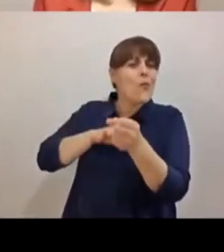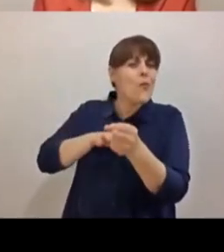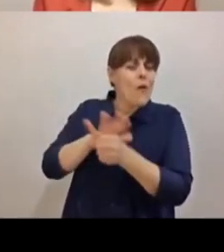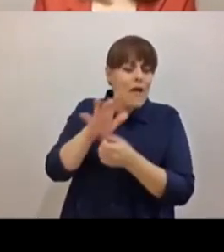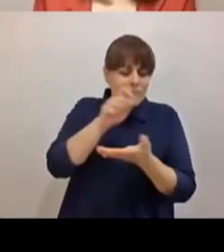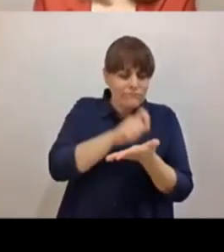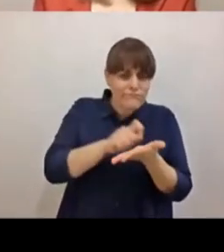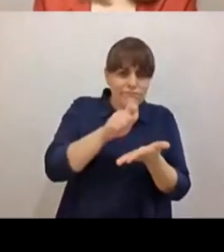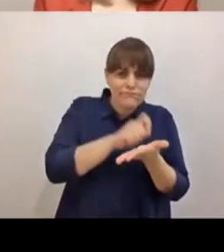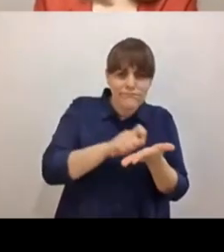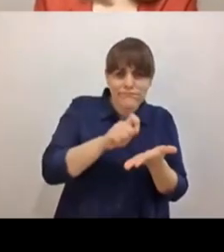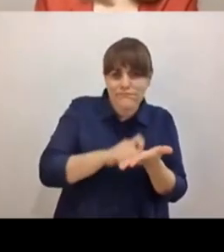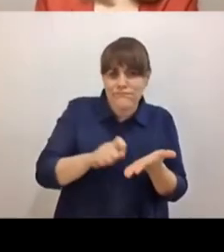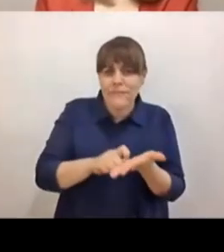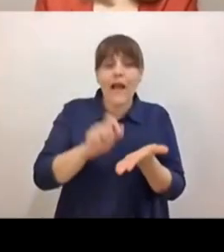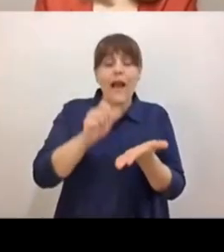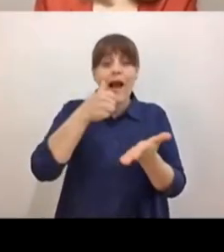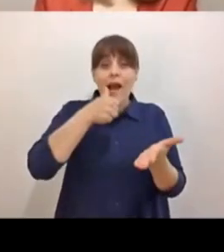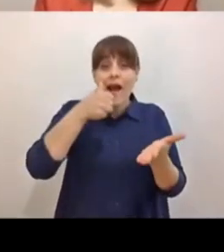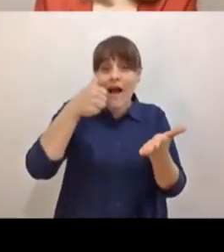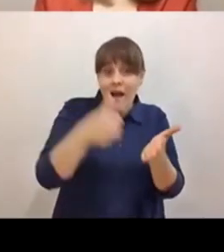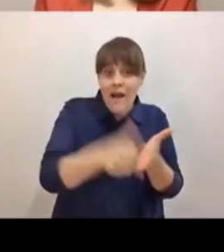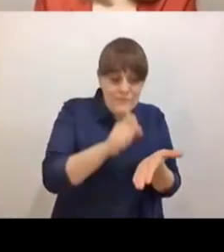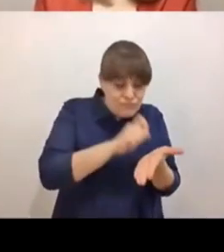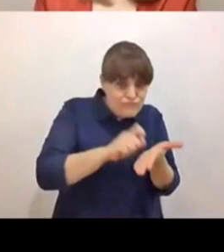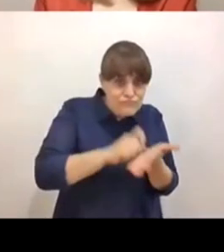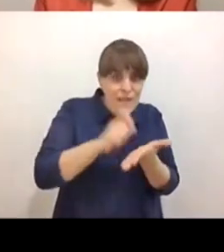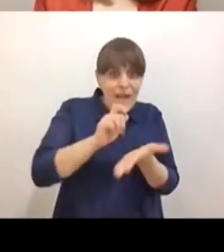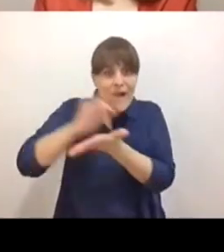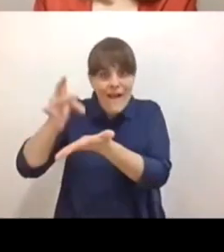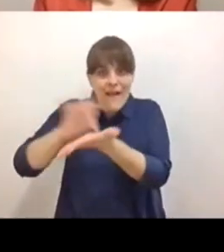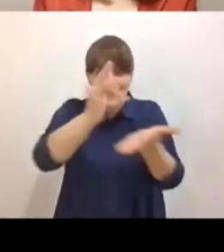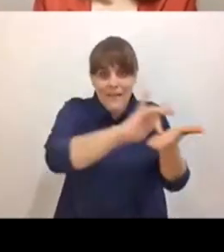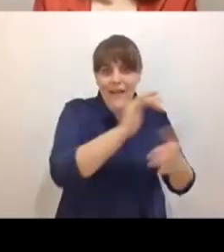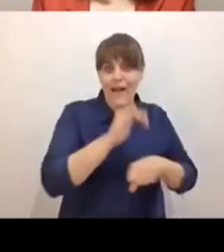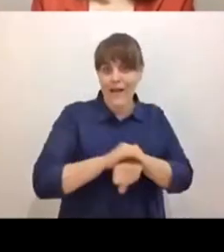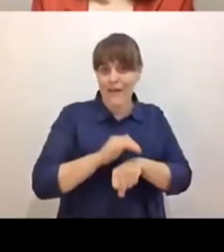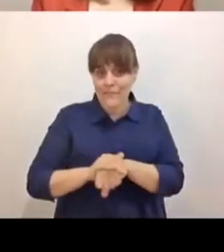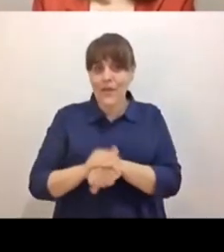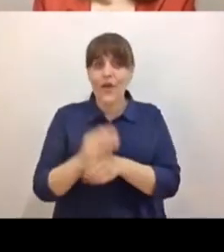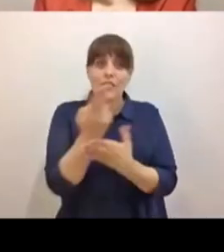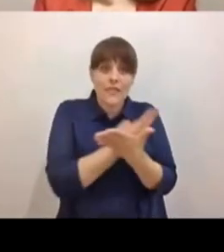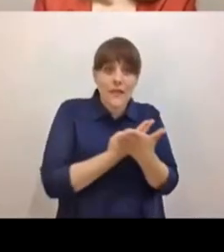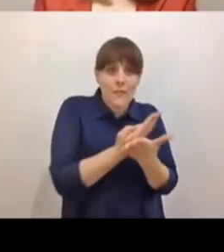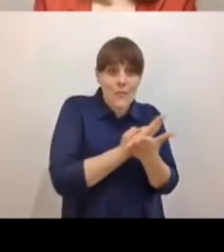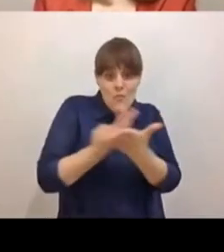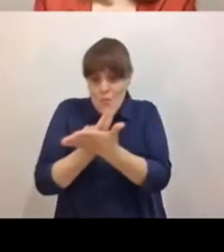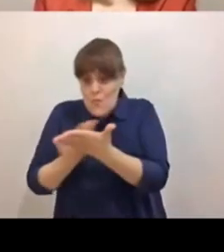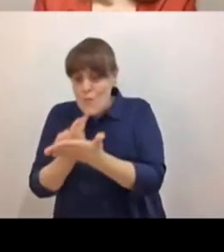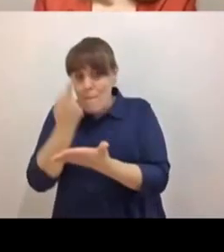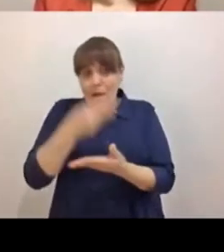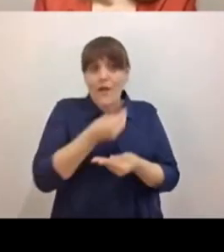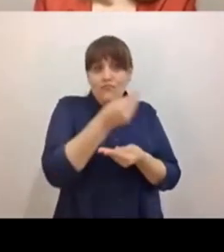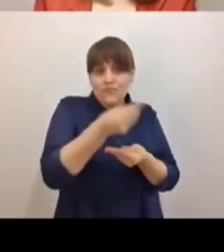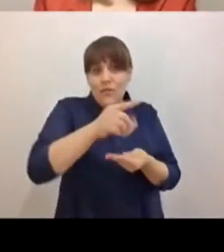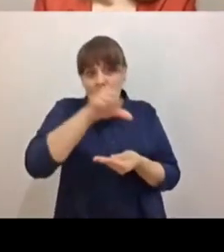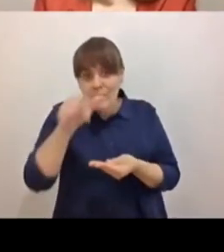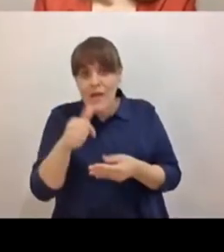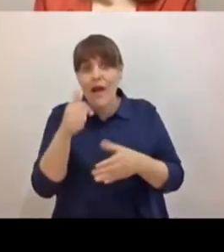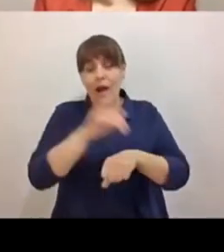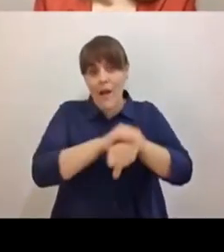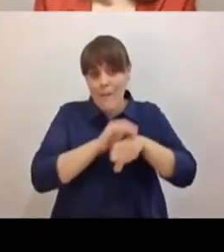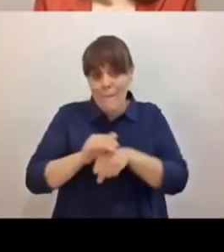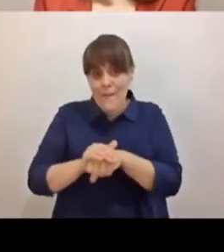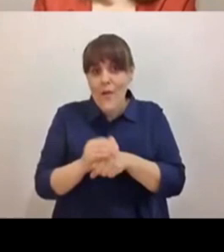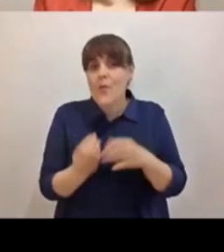escribir cartas de agradecimiento a los amigos, hacer dibujos para cada amigo o cada amiga, aprender algo nuevo